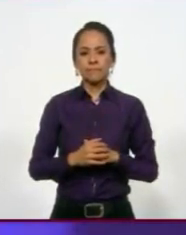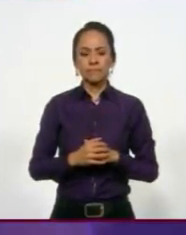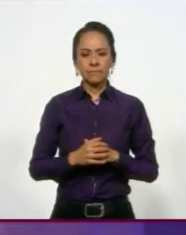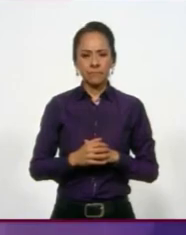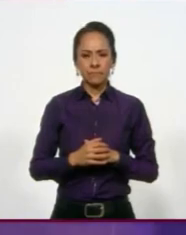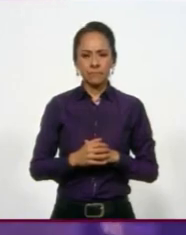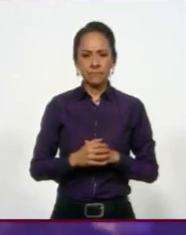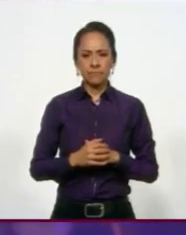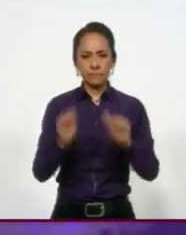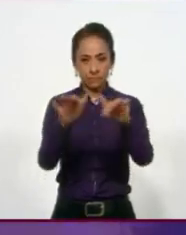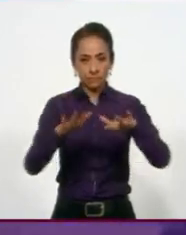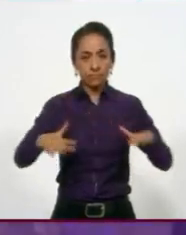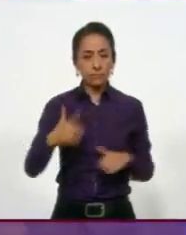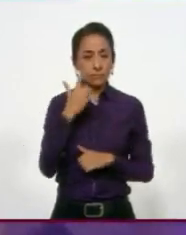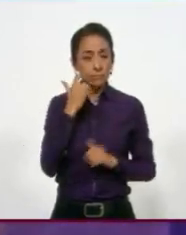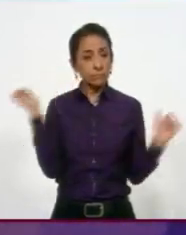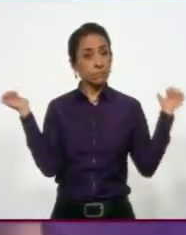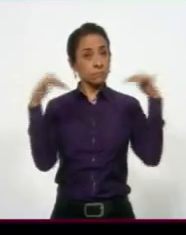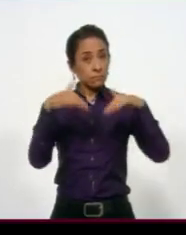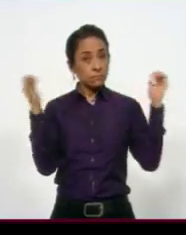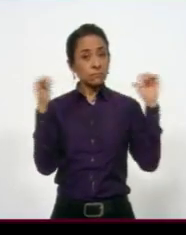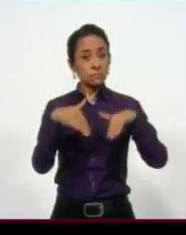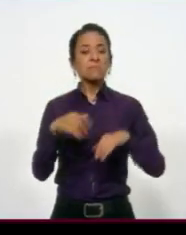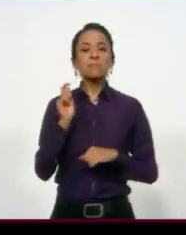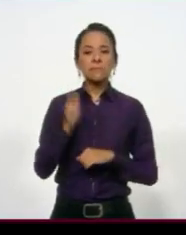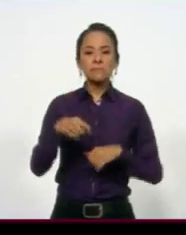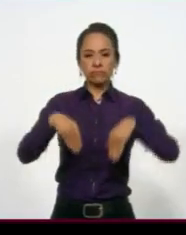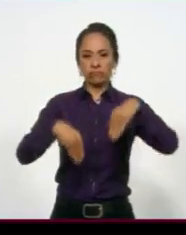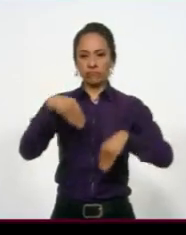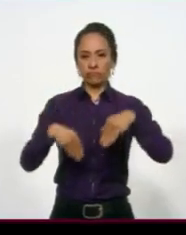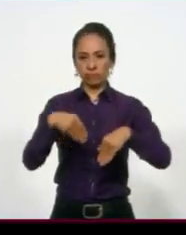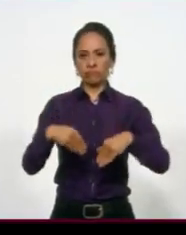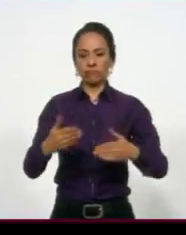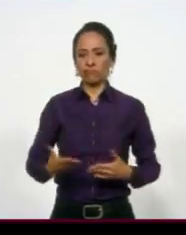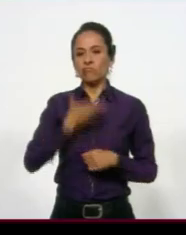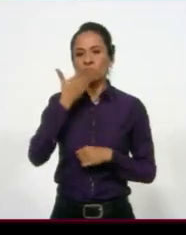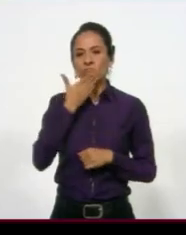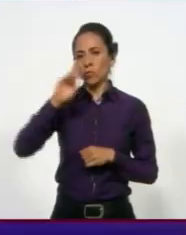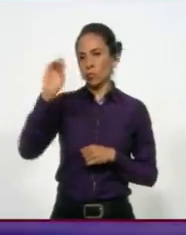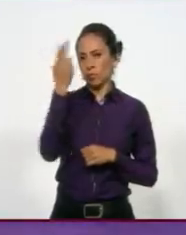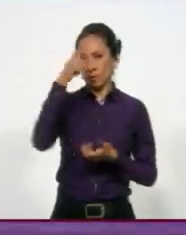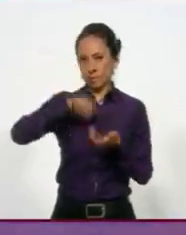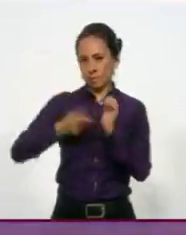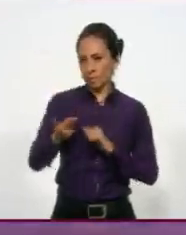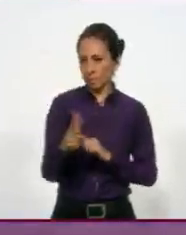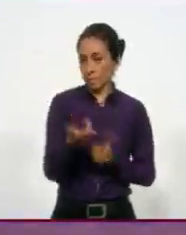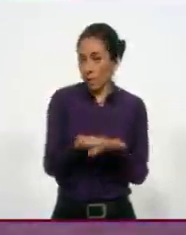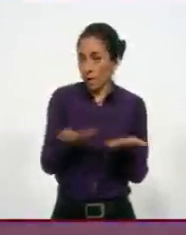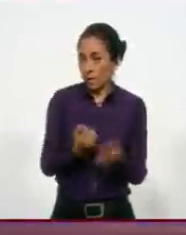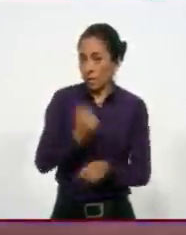Uno de los espectáculos con mayor concurrencia es el que presenta el ballet folclórico de la Universidad de Guanajuato. Este año,